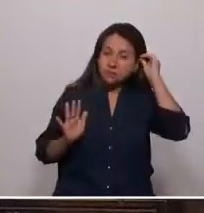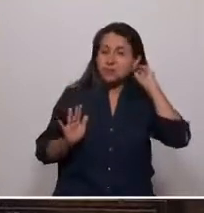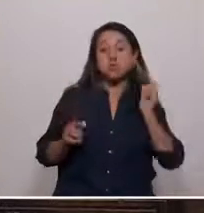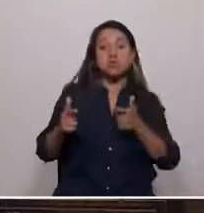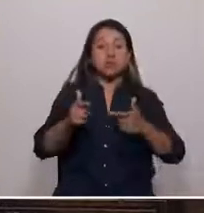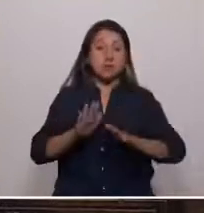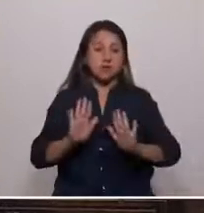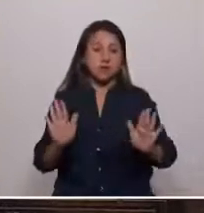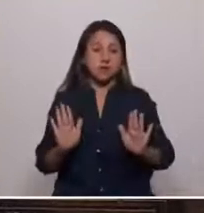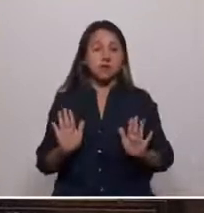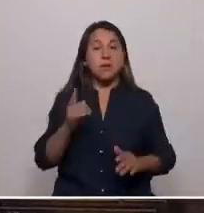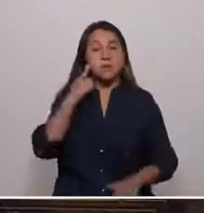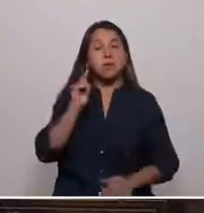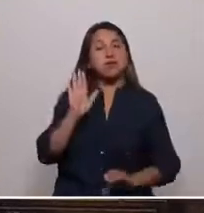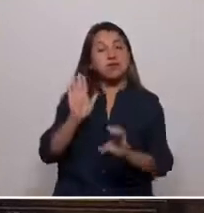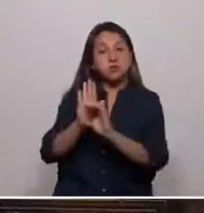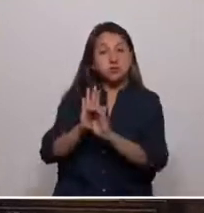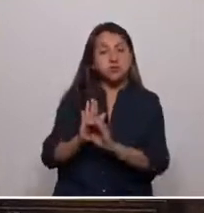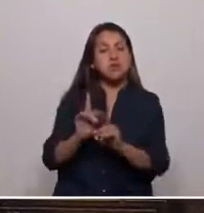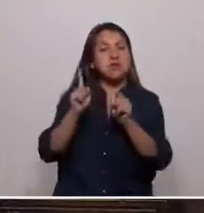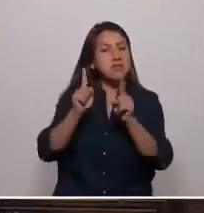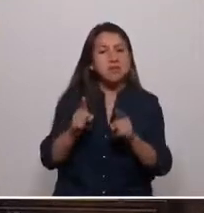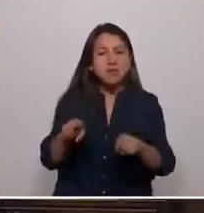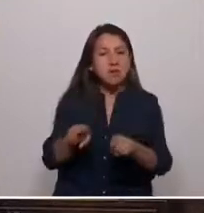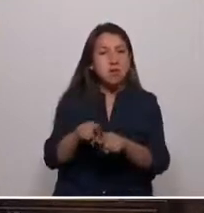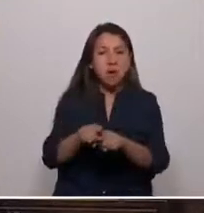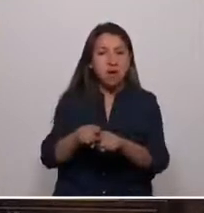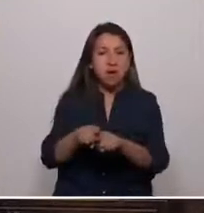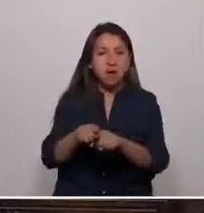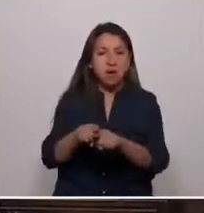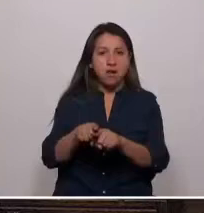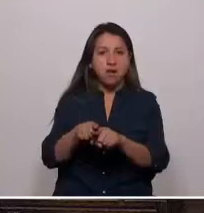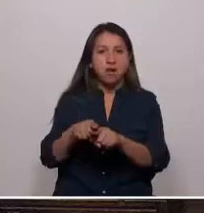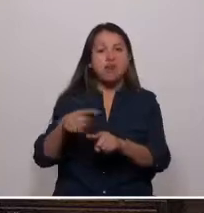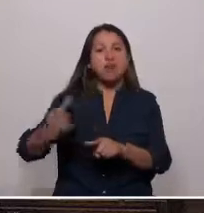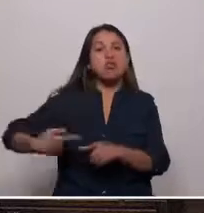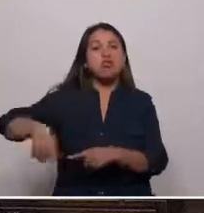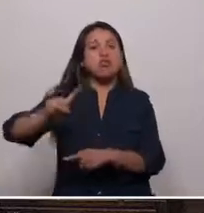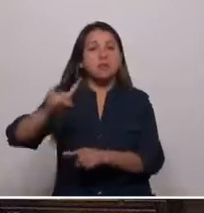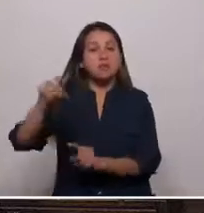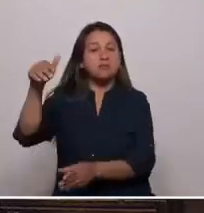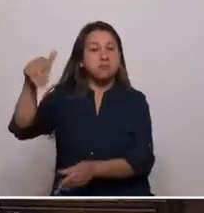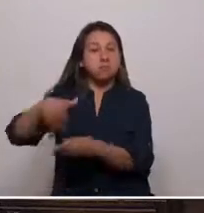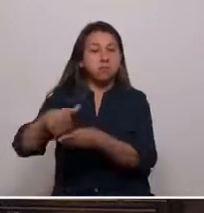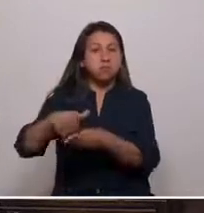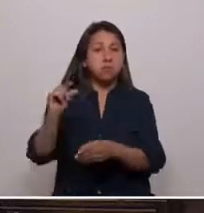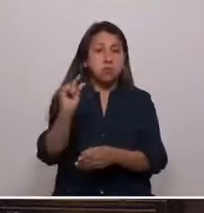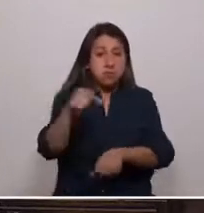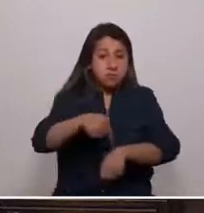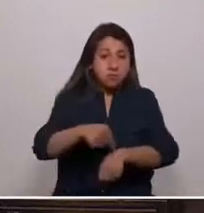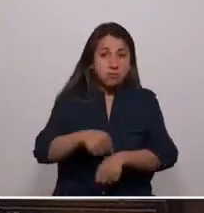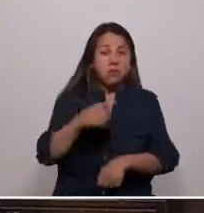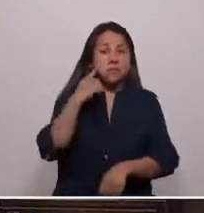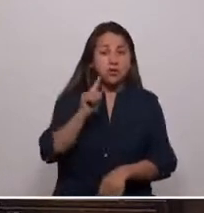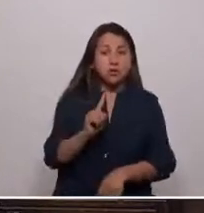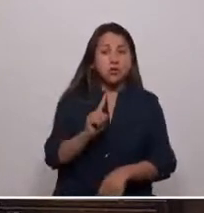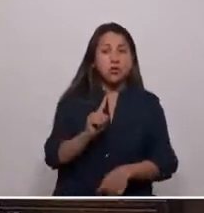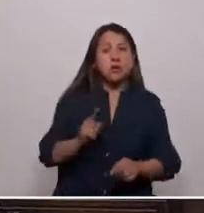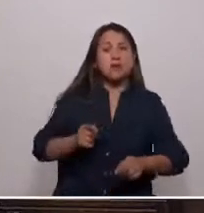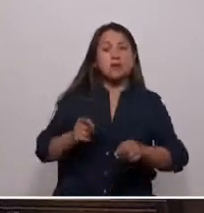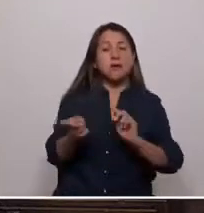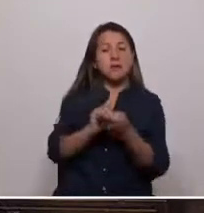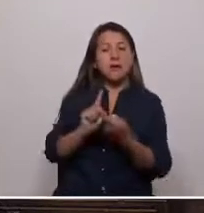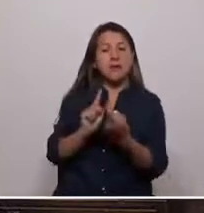por eso la constitución debe trascender las preferencias electorales transitorias y crear condiciones y reglas que permitan que el juego